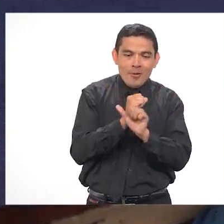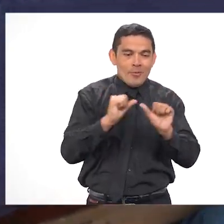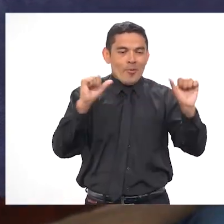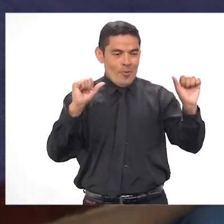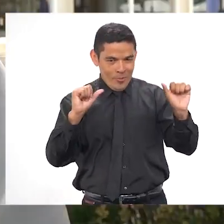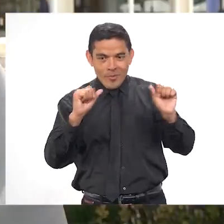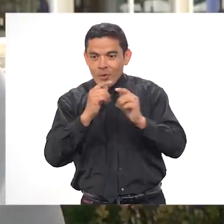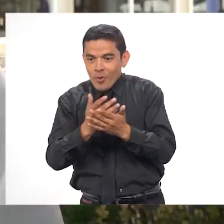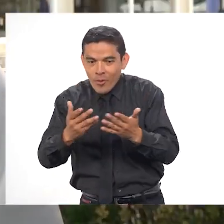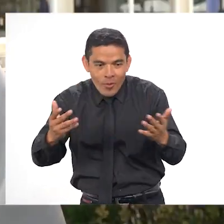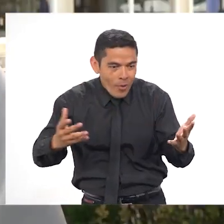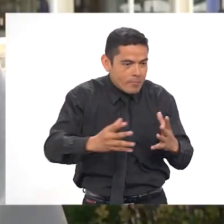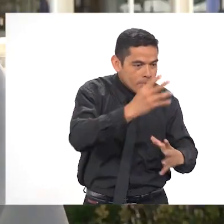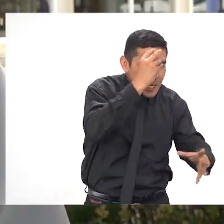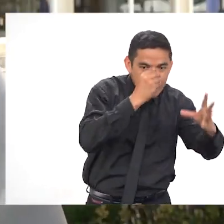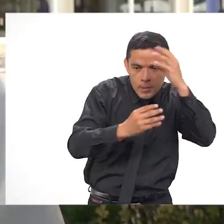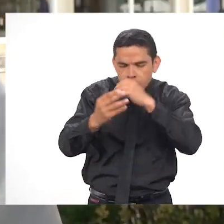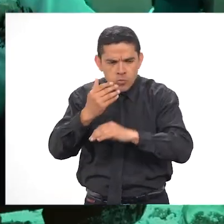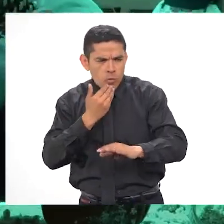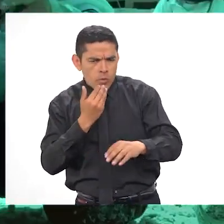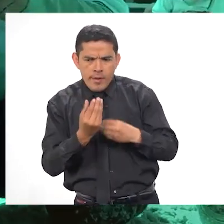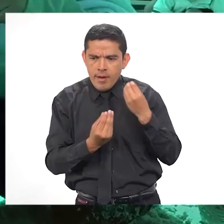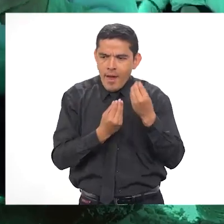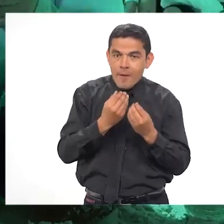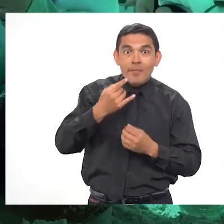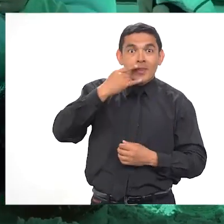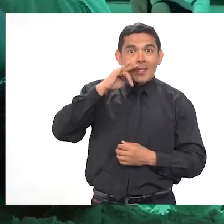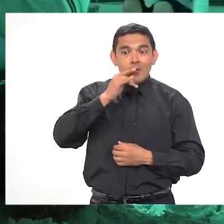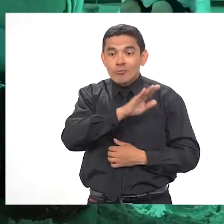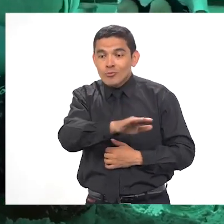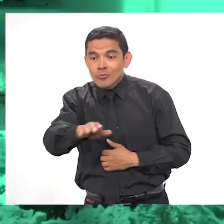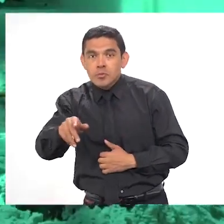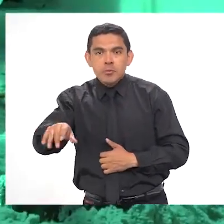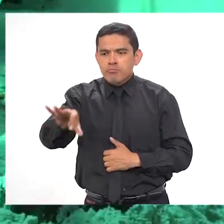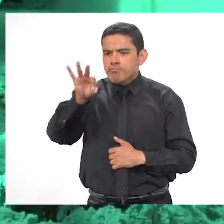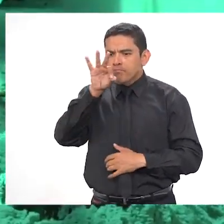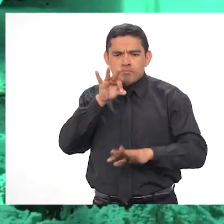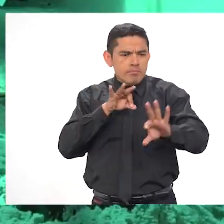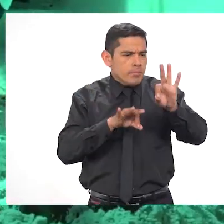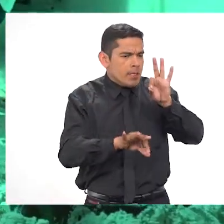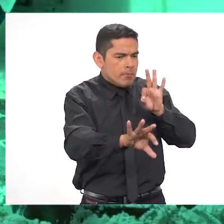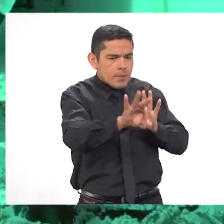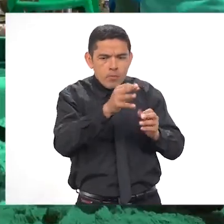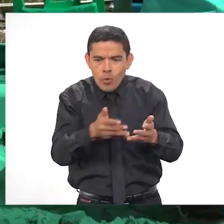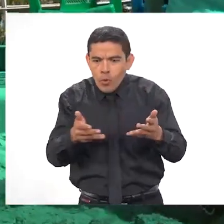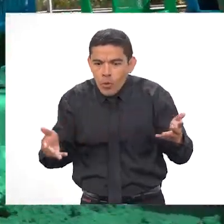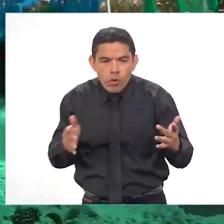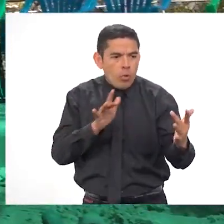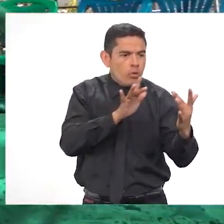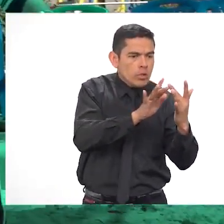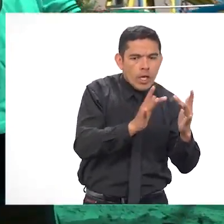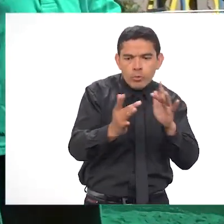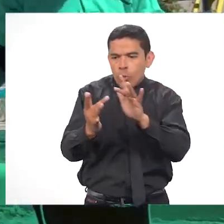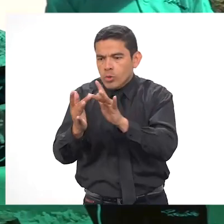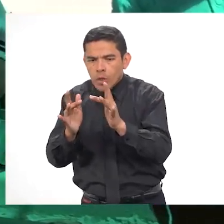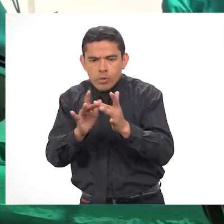autónoma, con varios elementos que le permitan incluso retarse. Donde el niño tenga la posibilidad de elegir recursos, también de hacer conexiones con